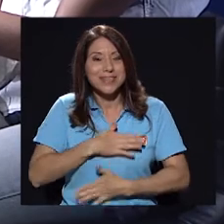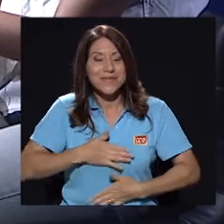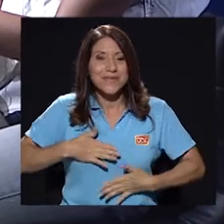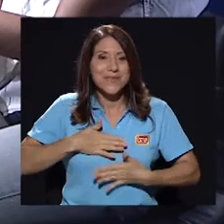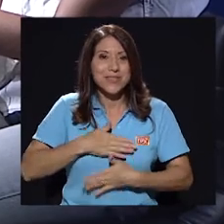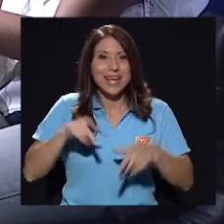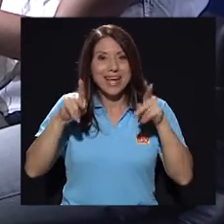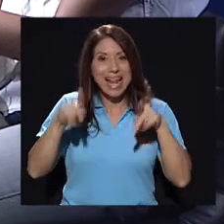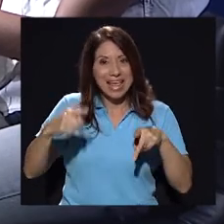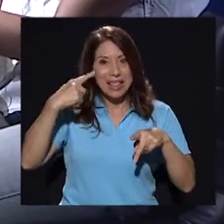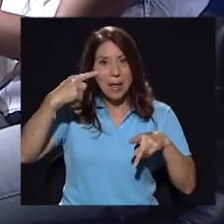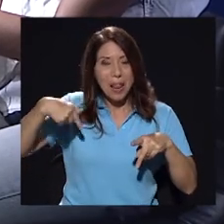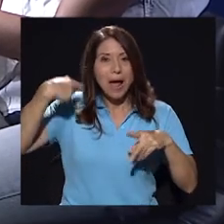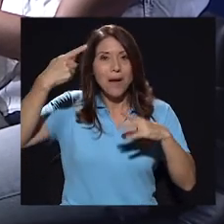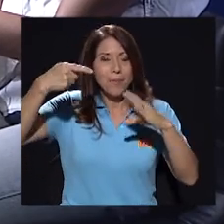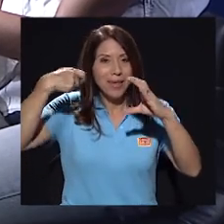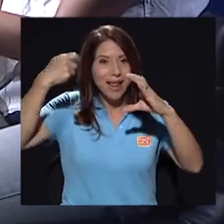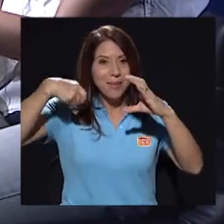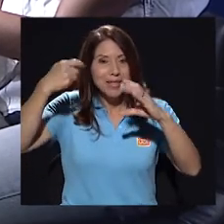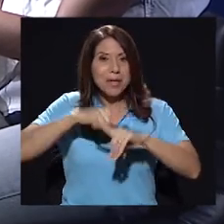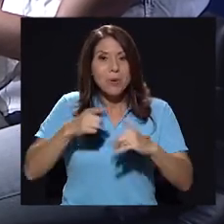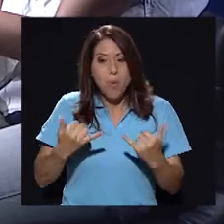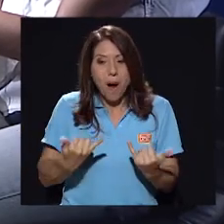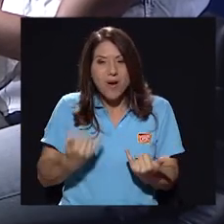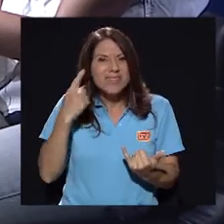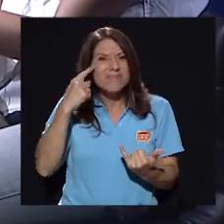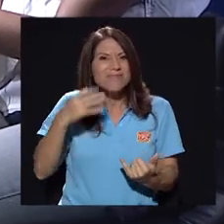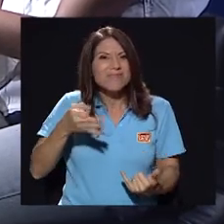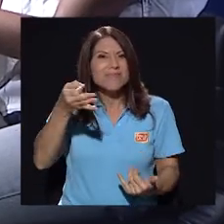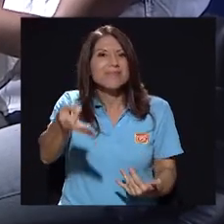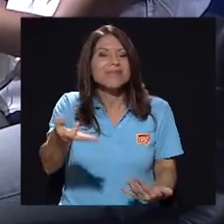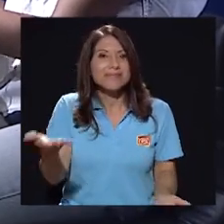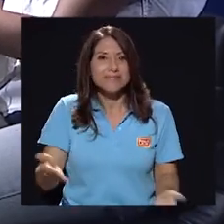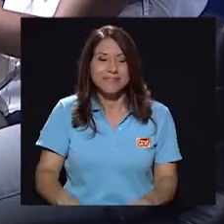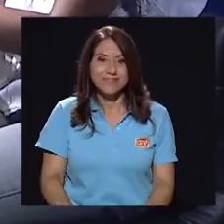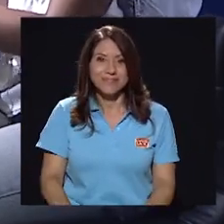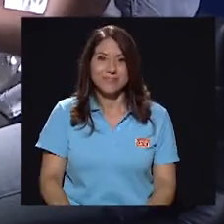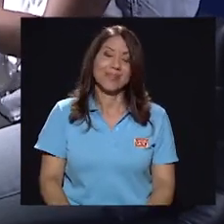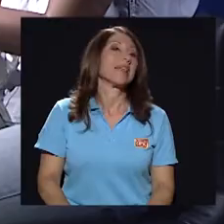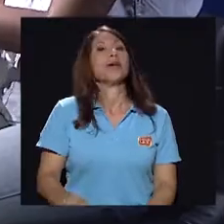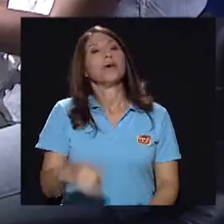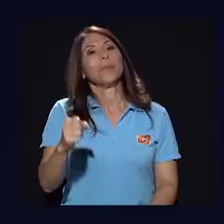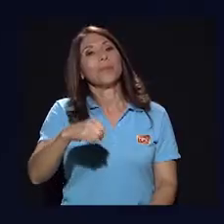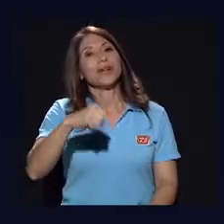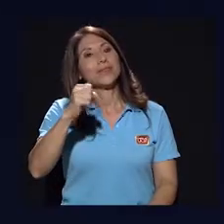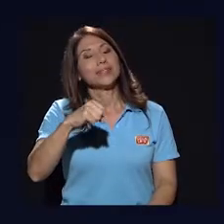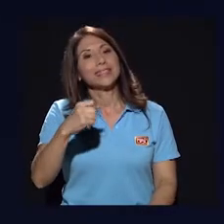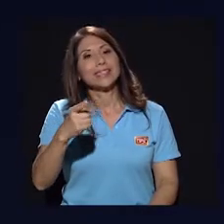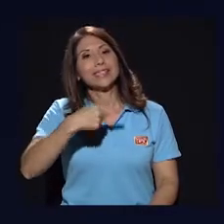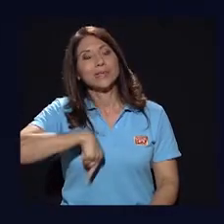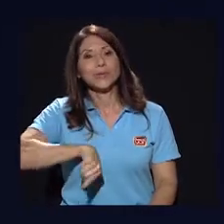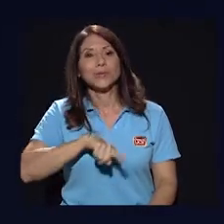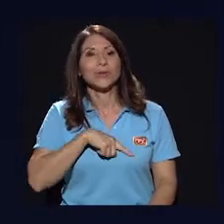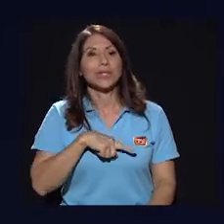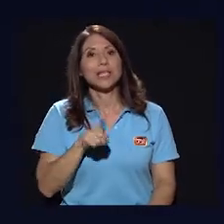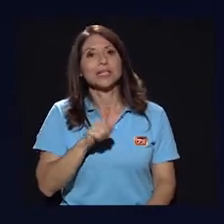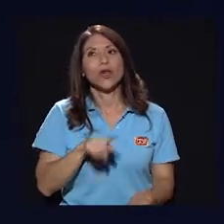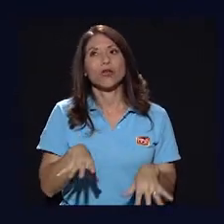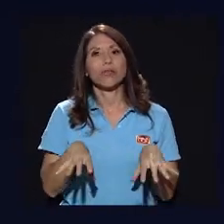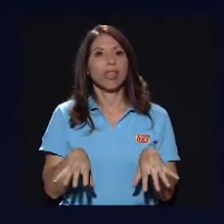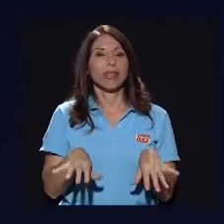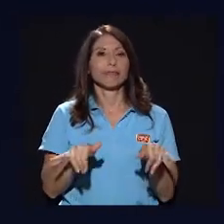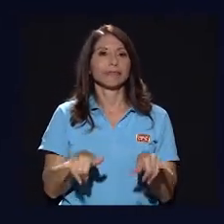que la gente la vea en la pantalla, pero qué están pensando en este momento. Bueno, sí, no nos quedamos